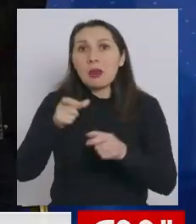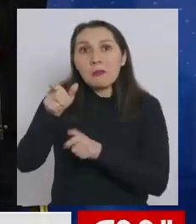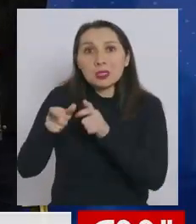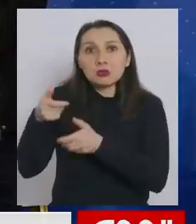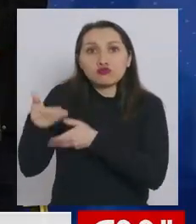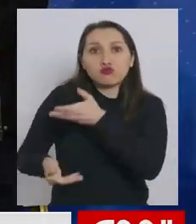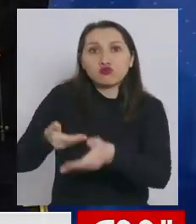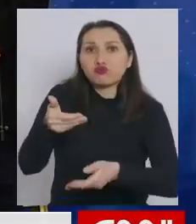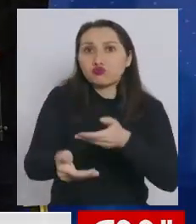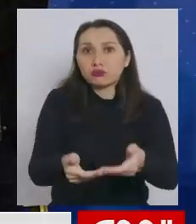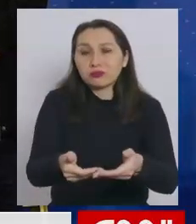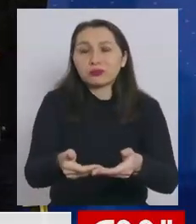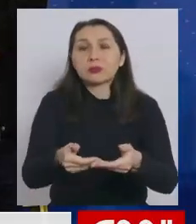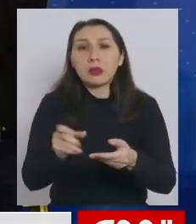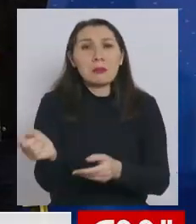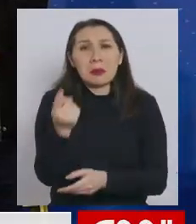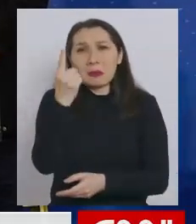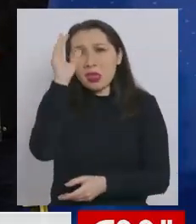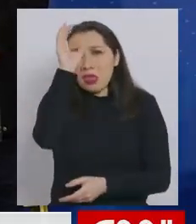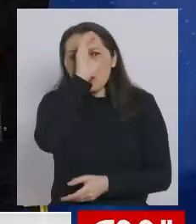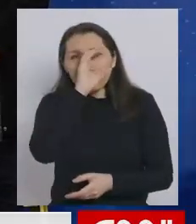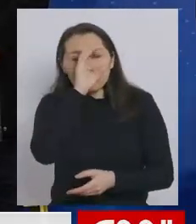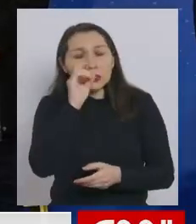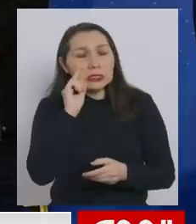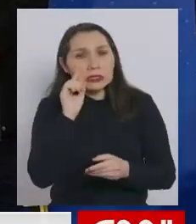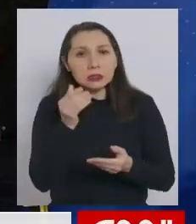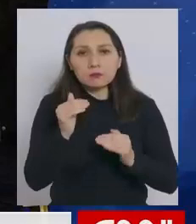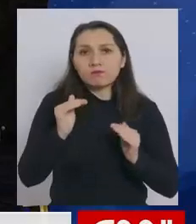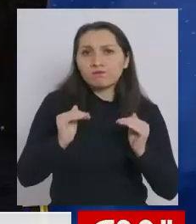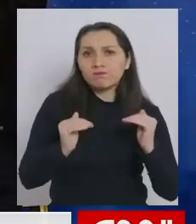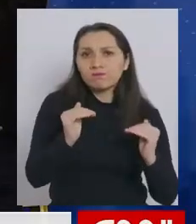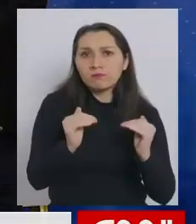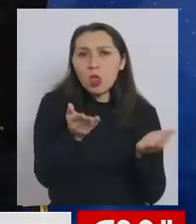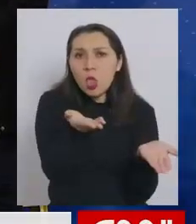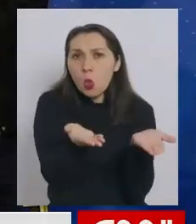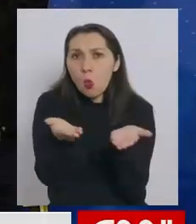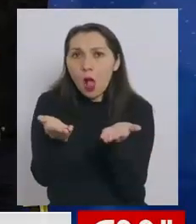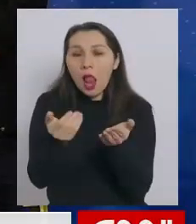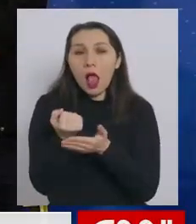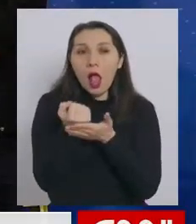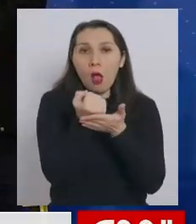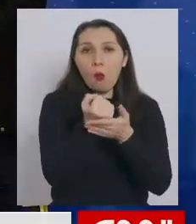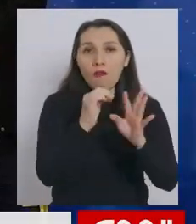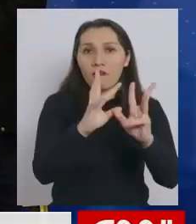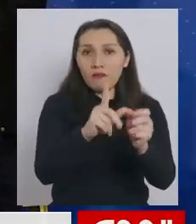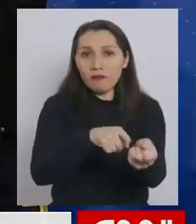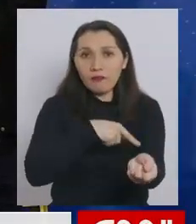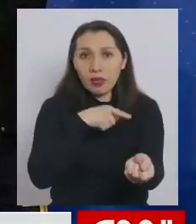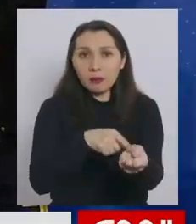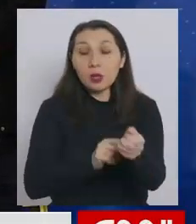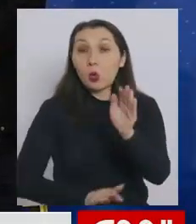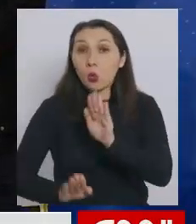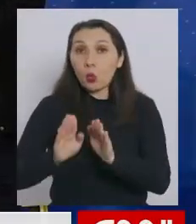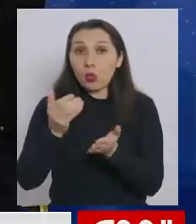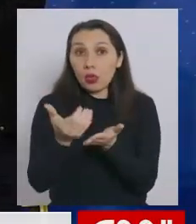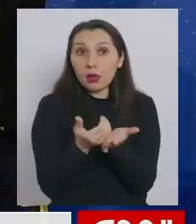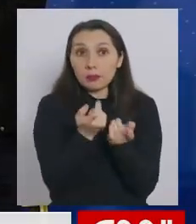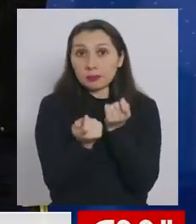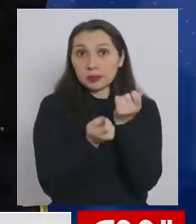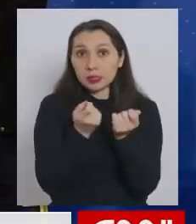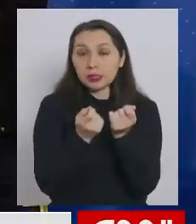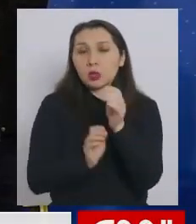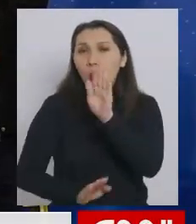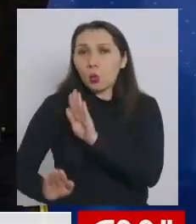Y por eso hemos buscado el primer día un equilibrio entre ayudar a las familias para proteger sus ingresos,